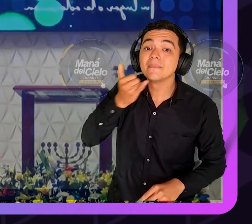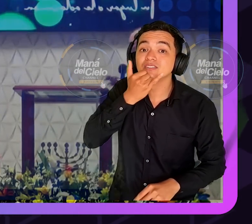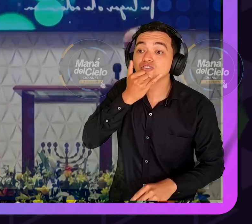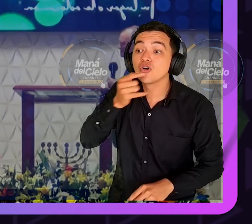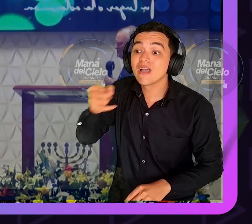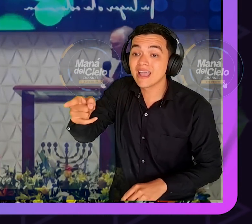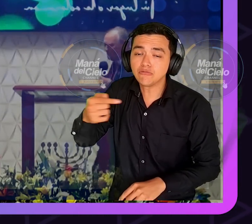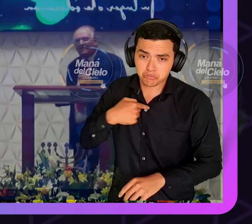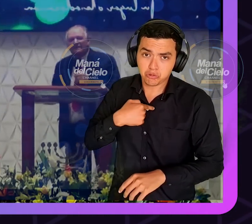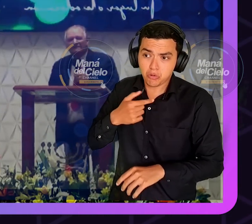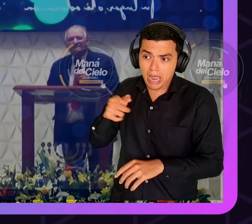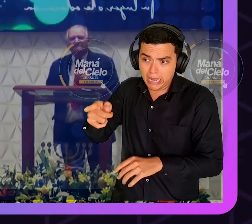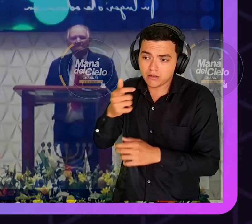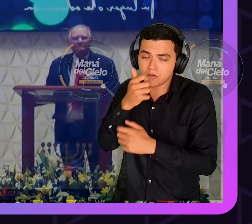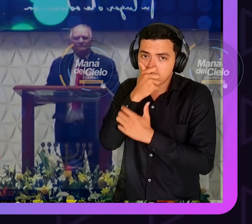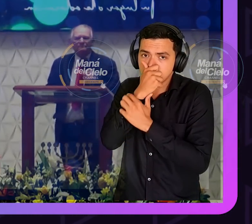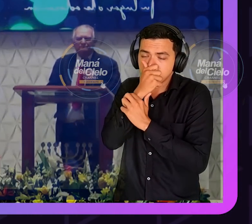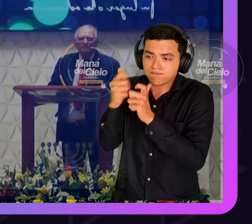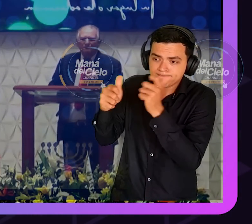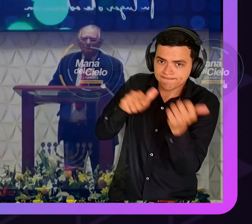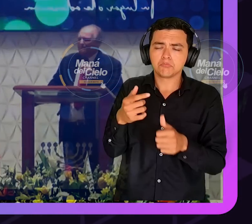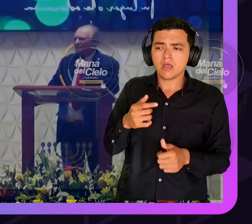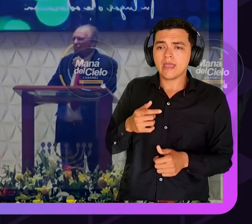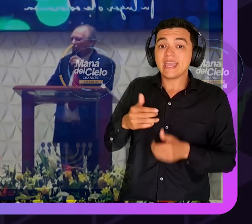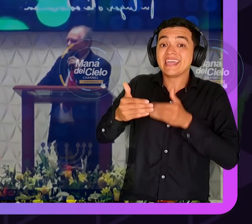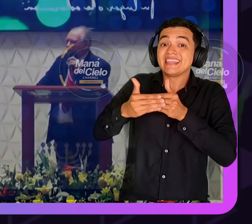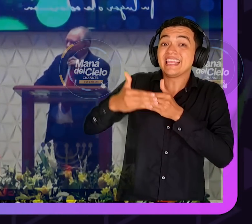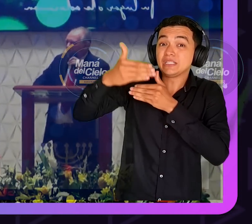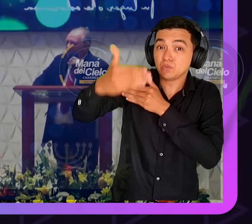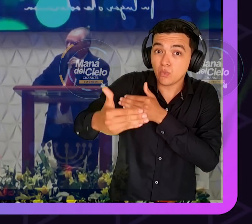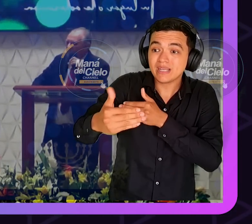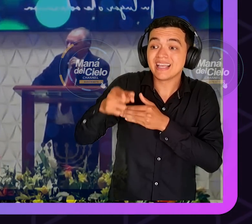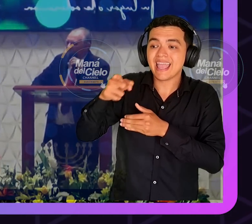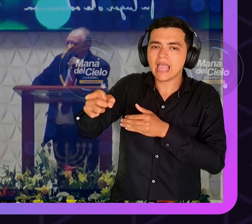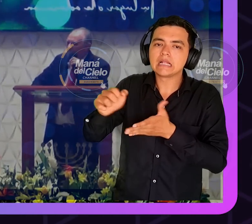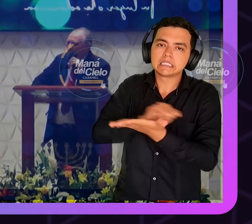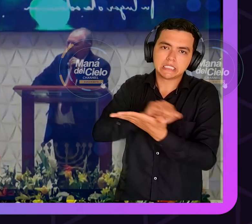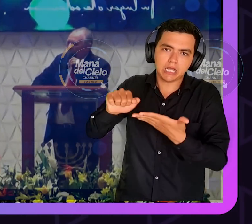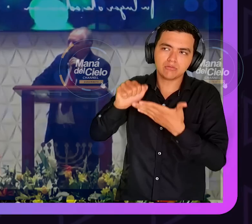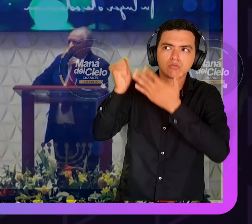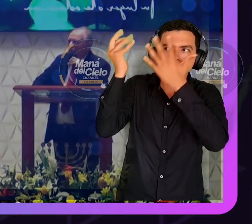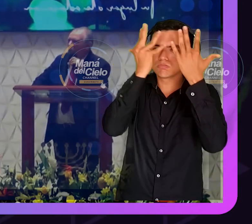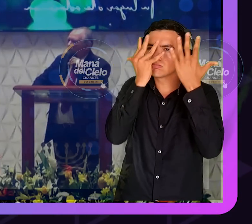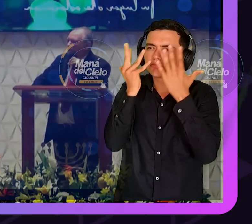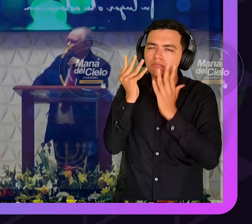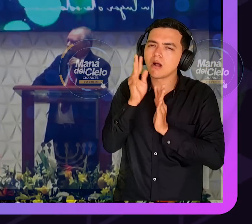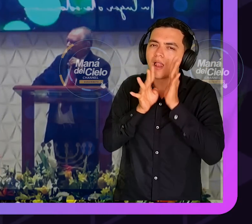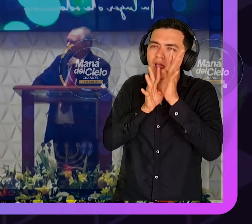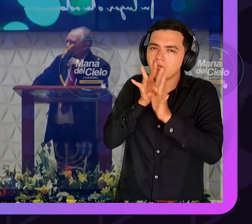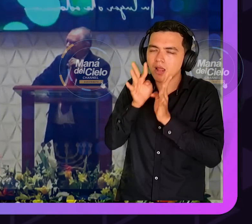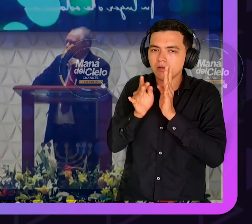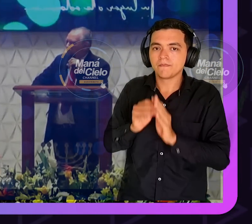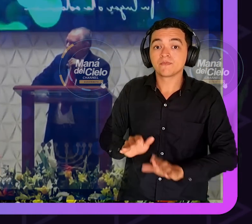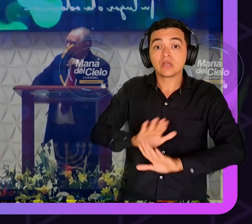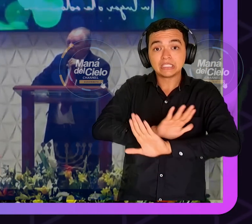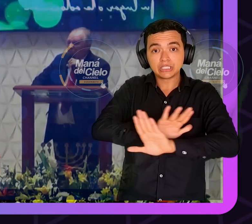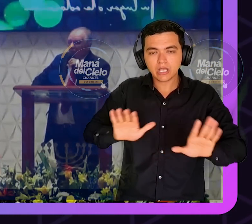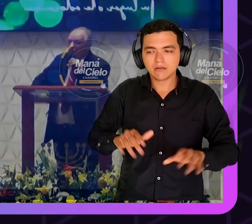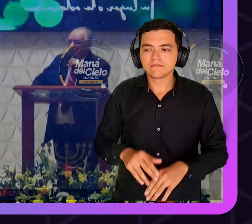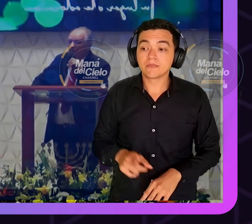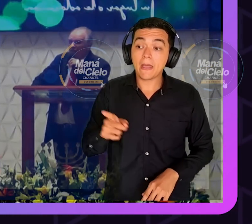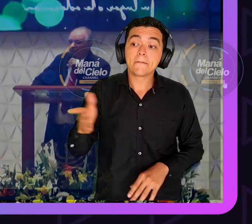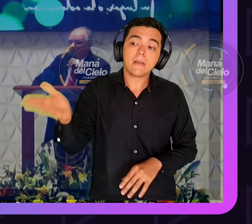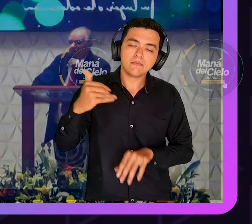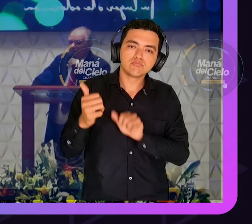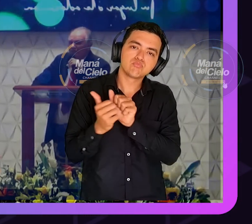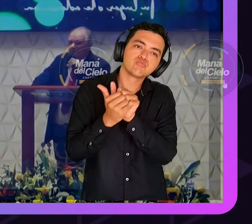Dios y él hará pero a veces no queremos esperar porque Dios como que está cojo Dios no